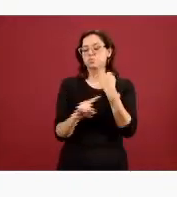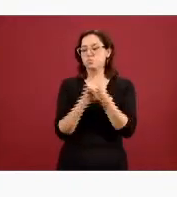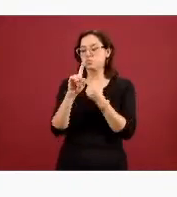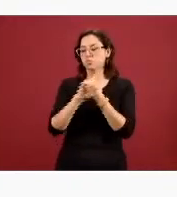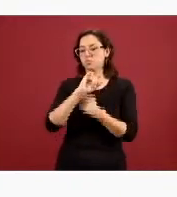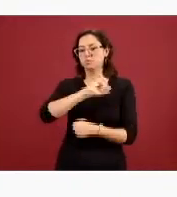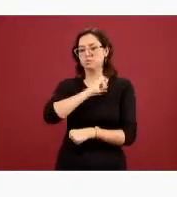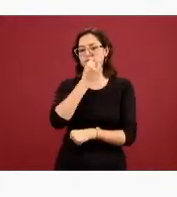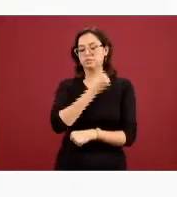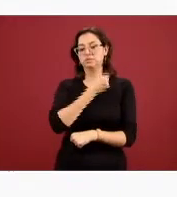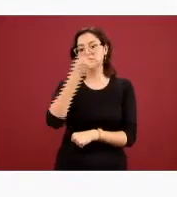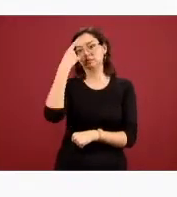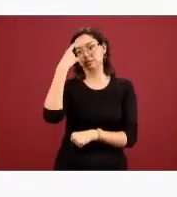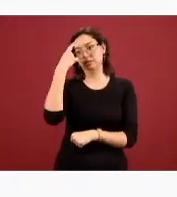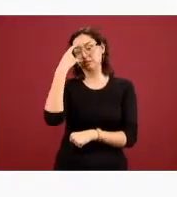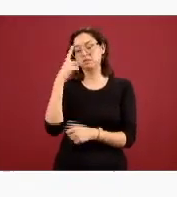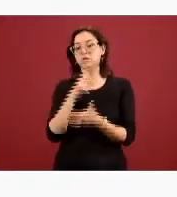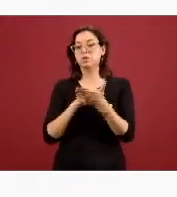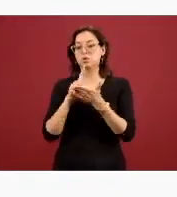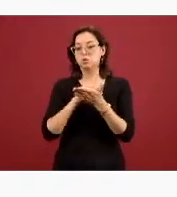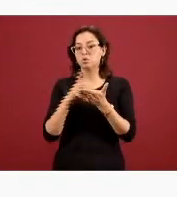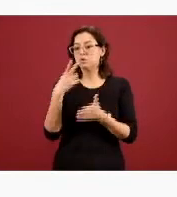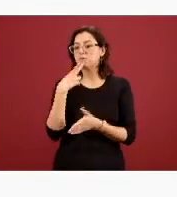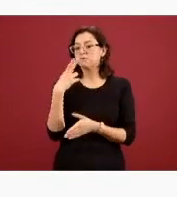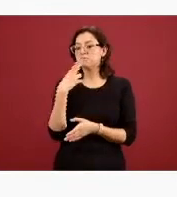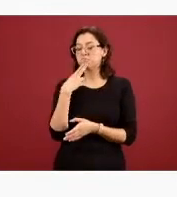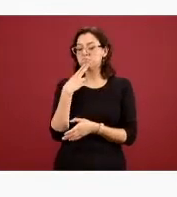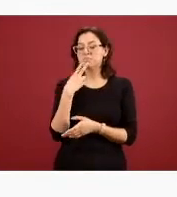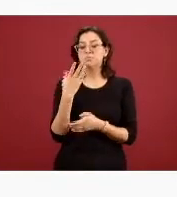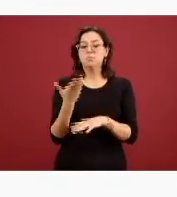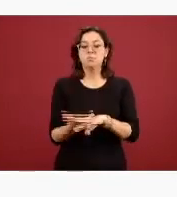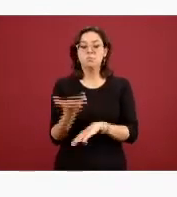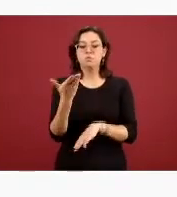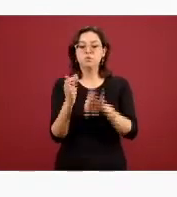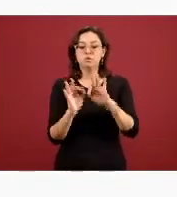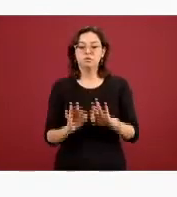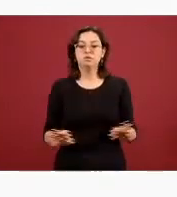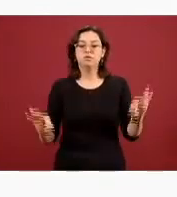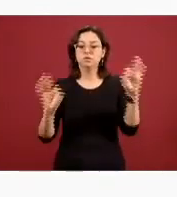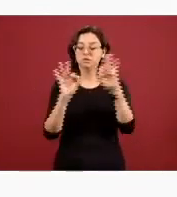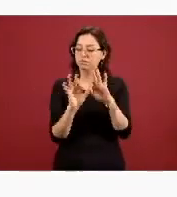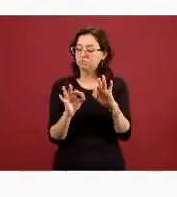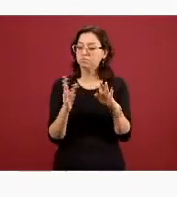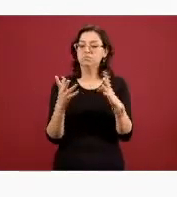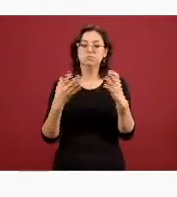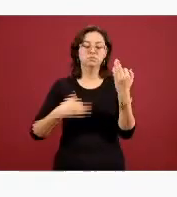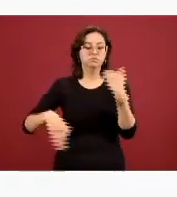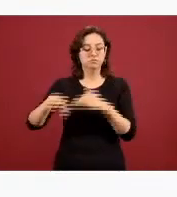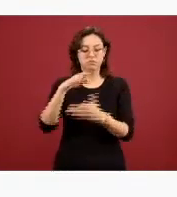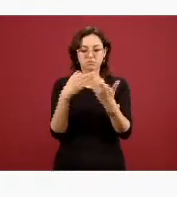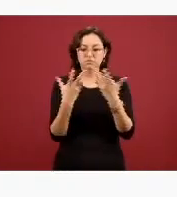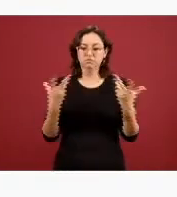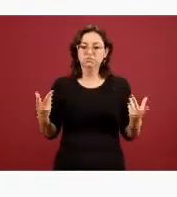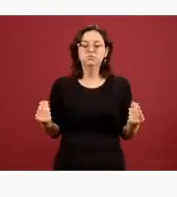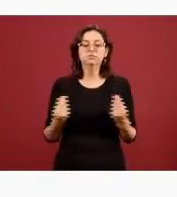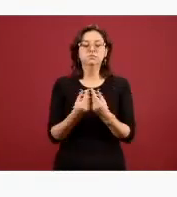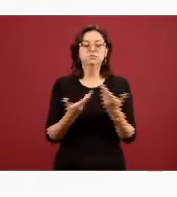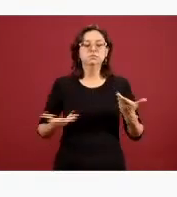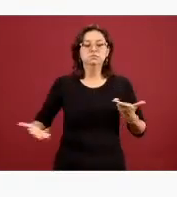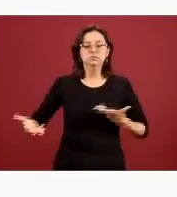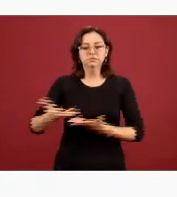de salud mental y de consumo de sustancias es muy importante que todos colaboremos en